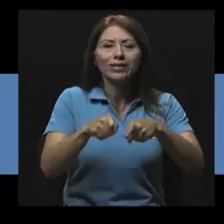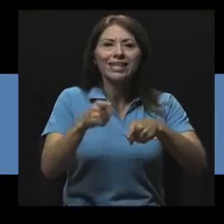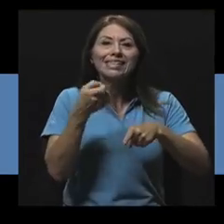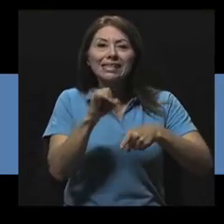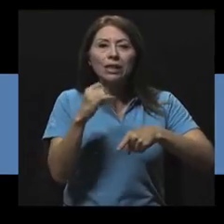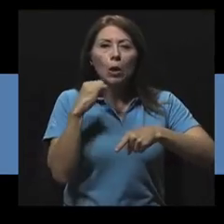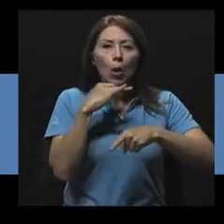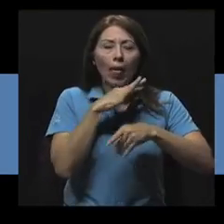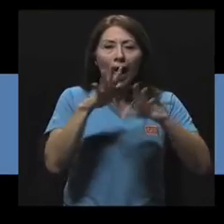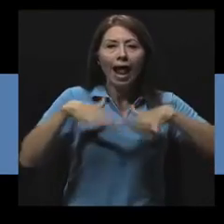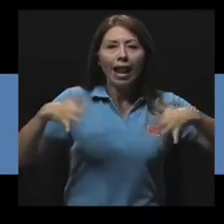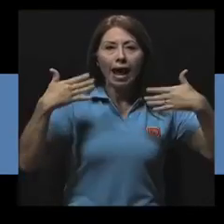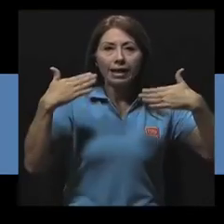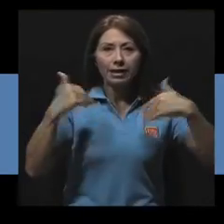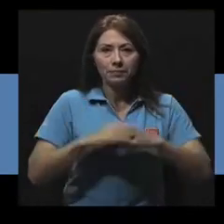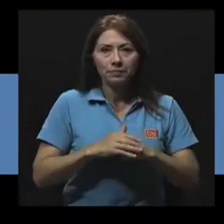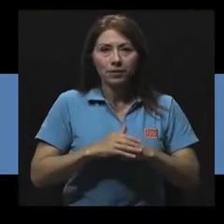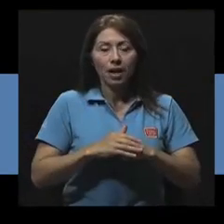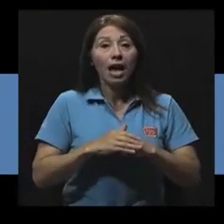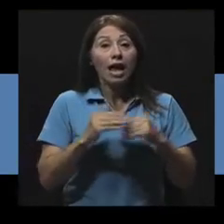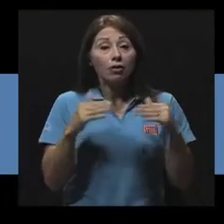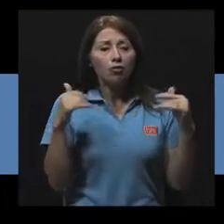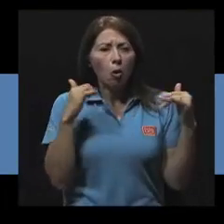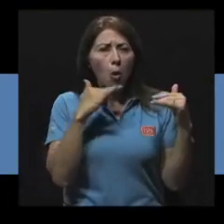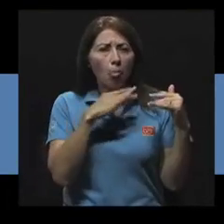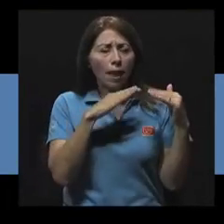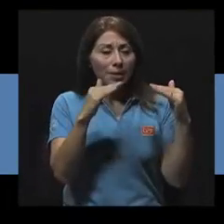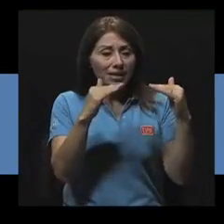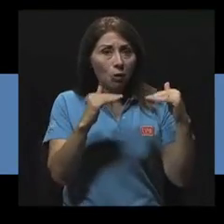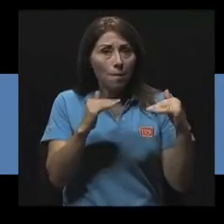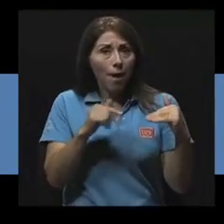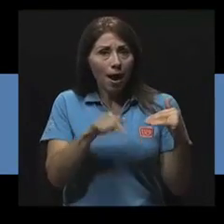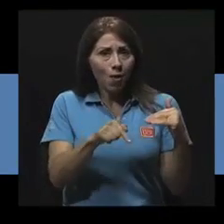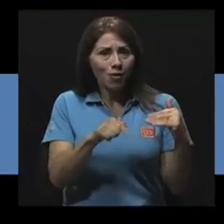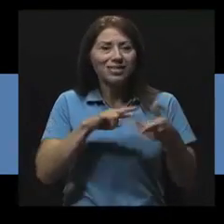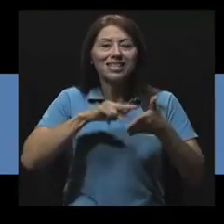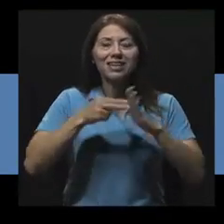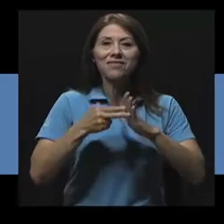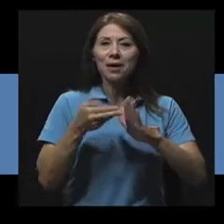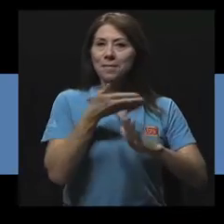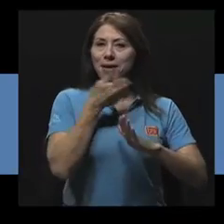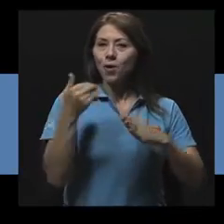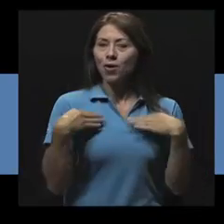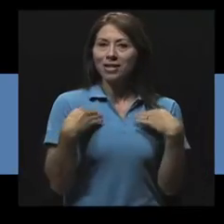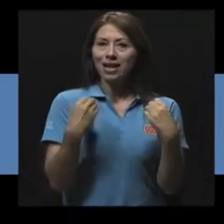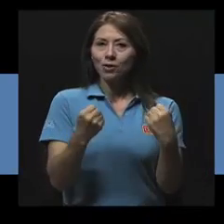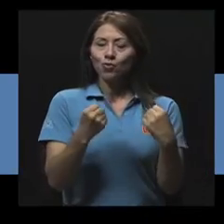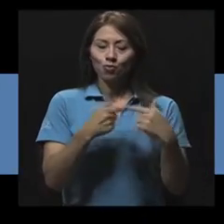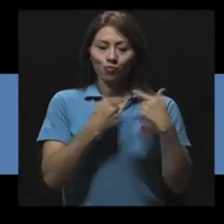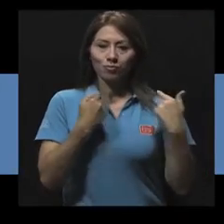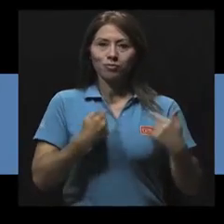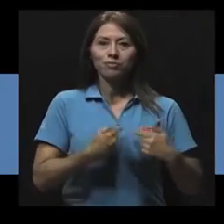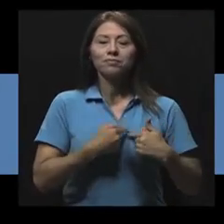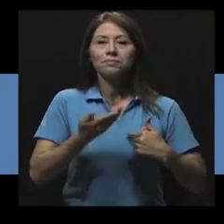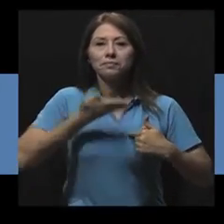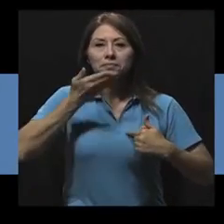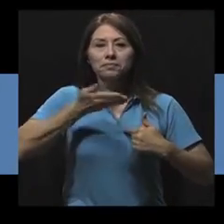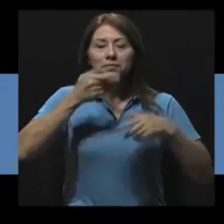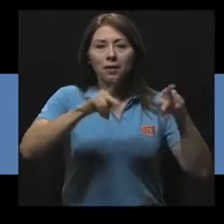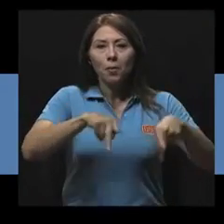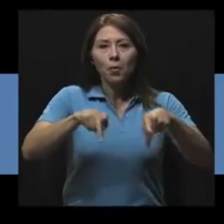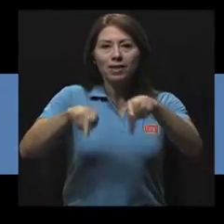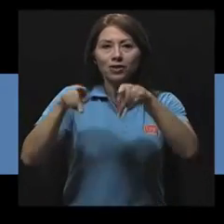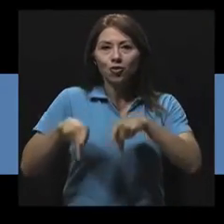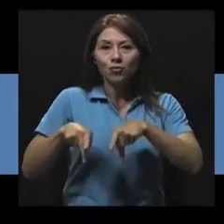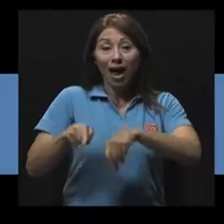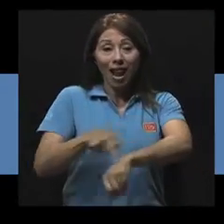contaminación del aire. Cuanto más bajos sean los niveles de contaminación del aire, mejor será la salud cardiovascular y respiratoria